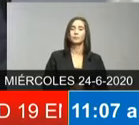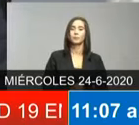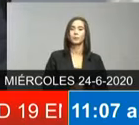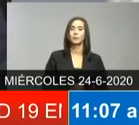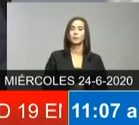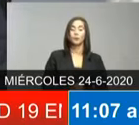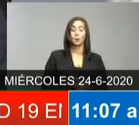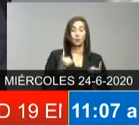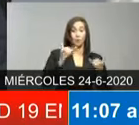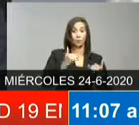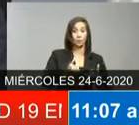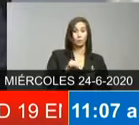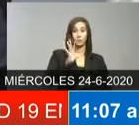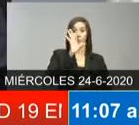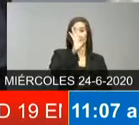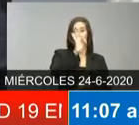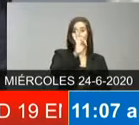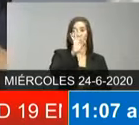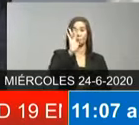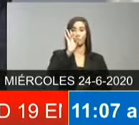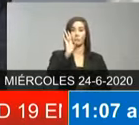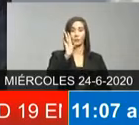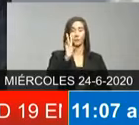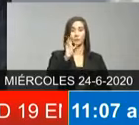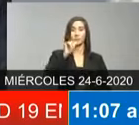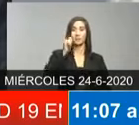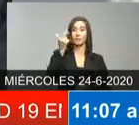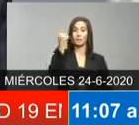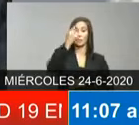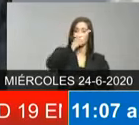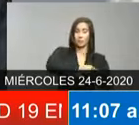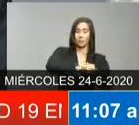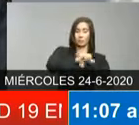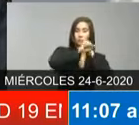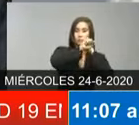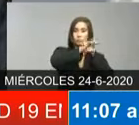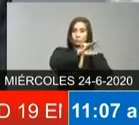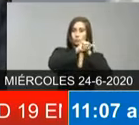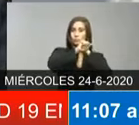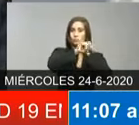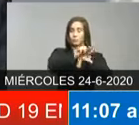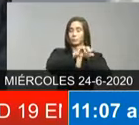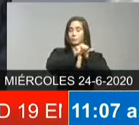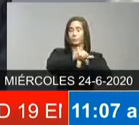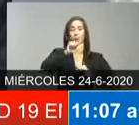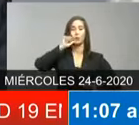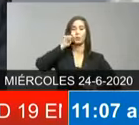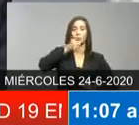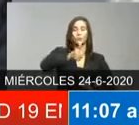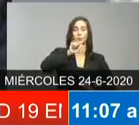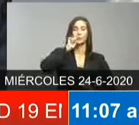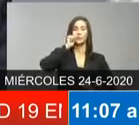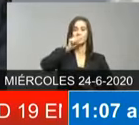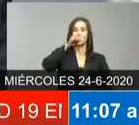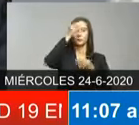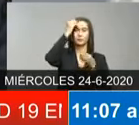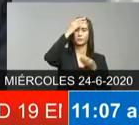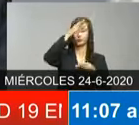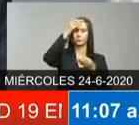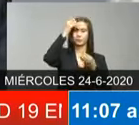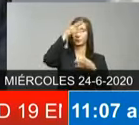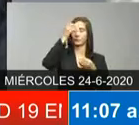noventa y siete boletines hemos llevado diariamente a todos los